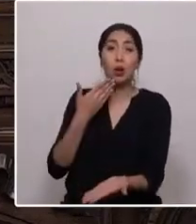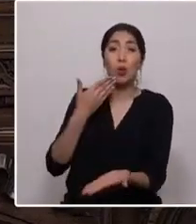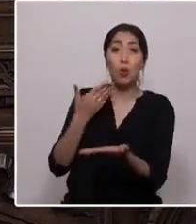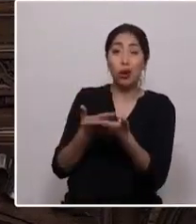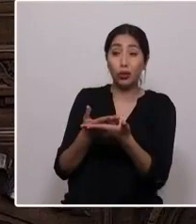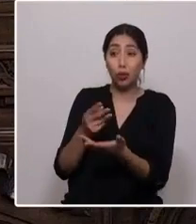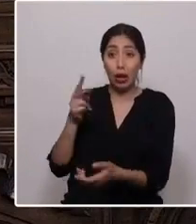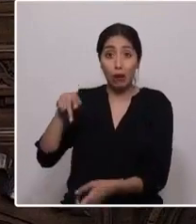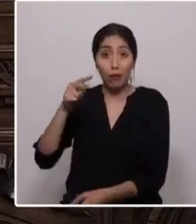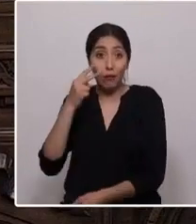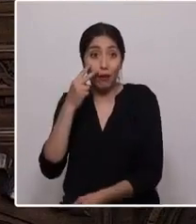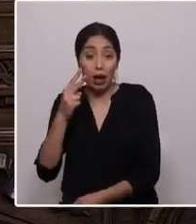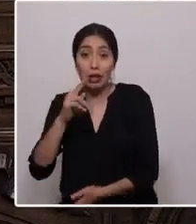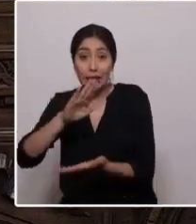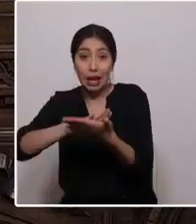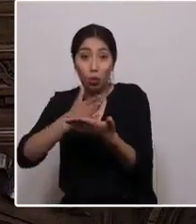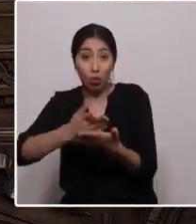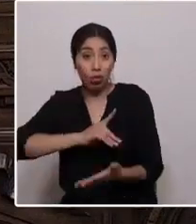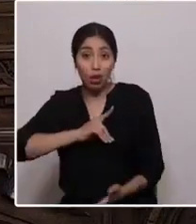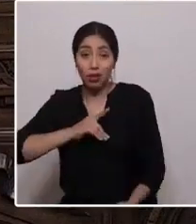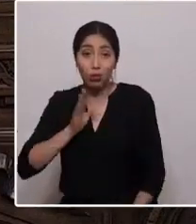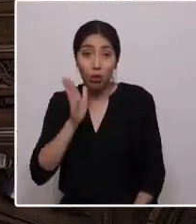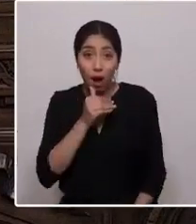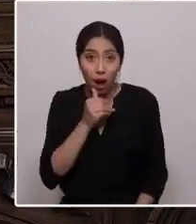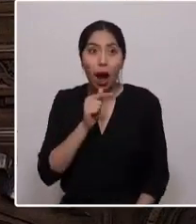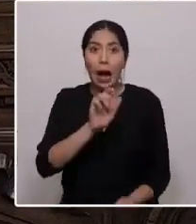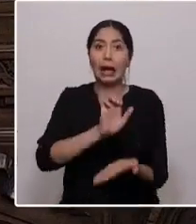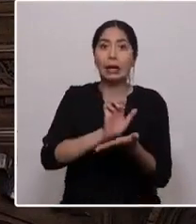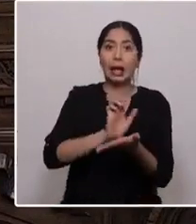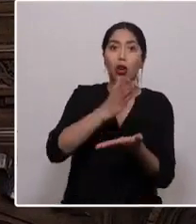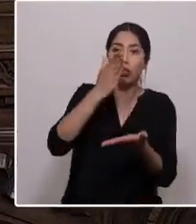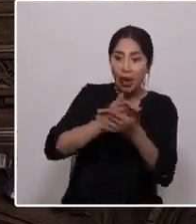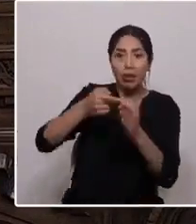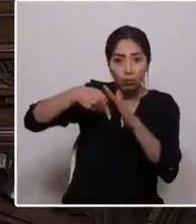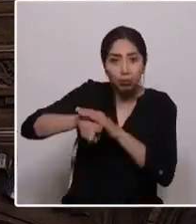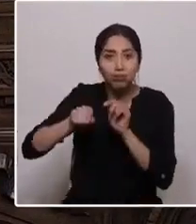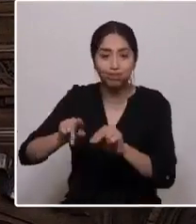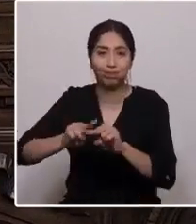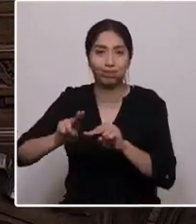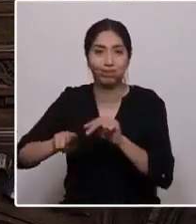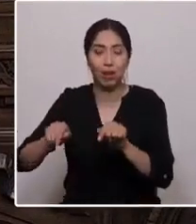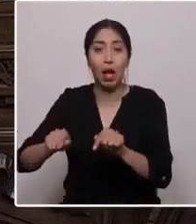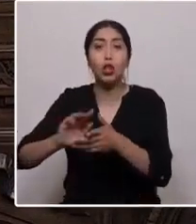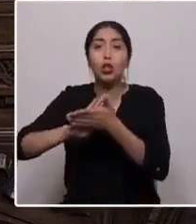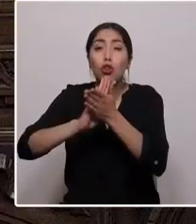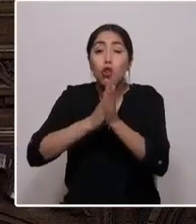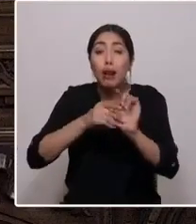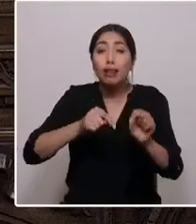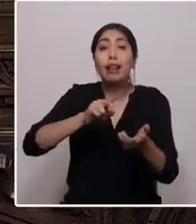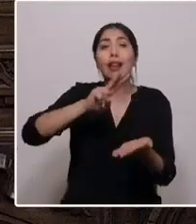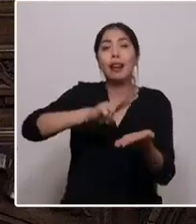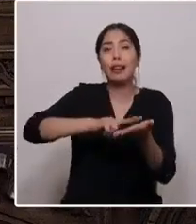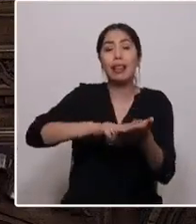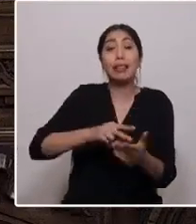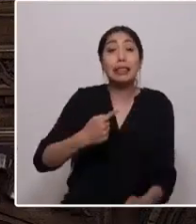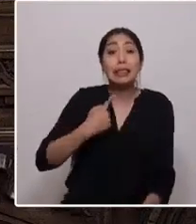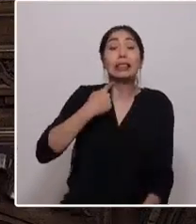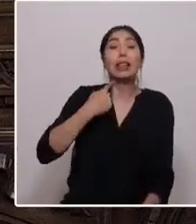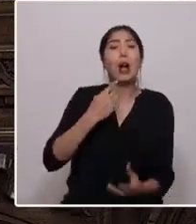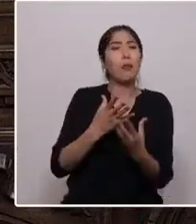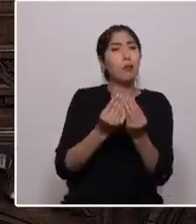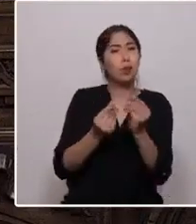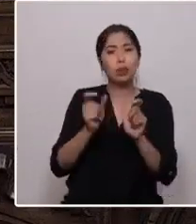tienen atención de salud digna. Todas estas son realidades que afectan a los miles de chilenos y se han ido